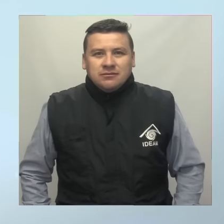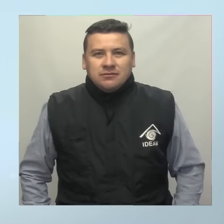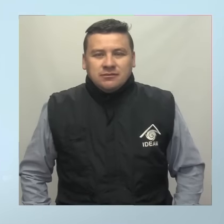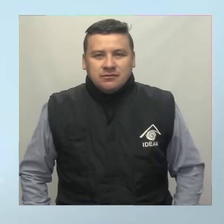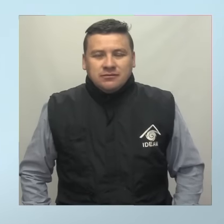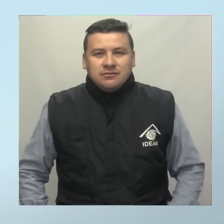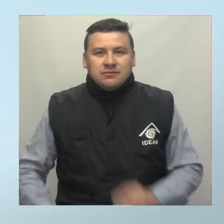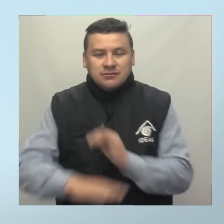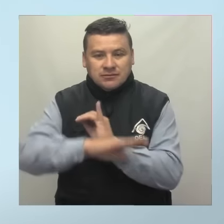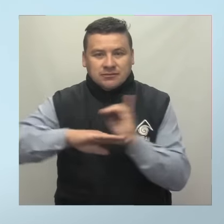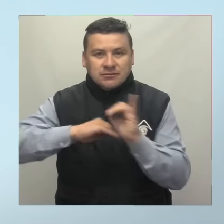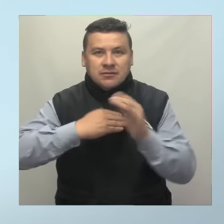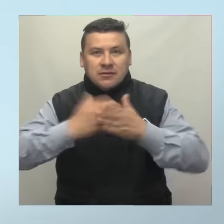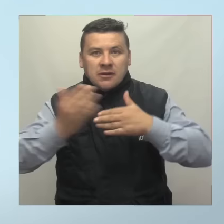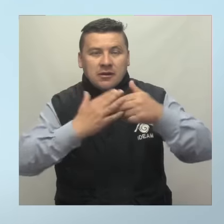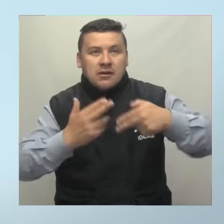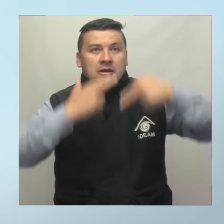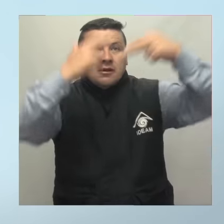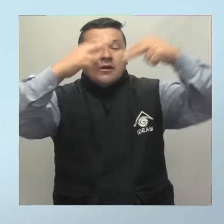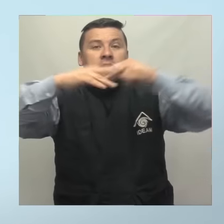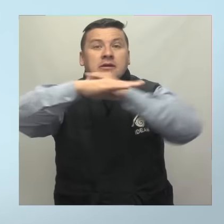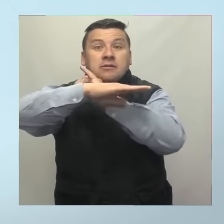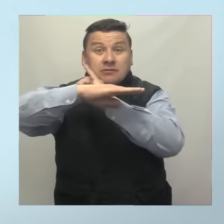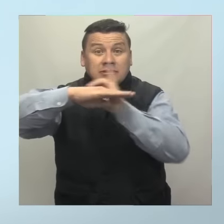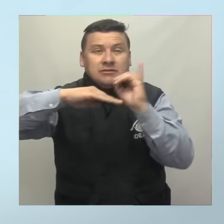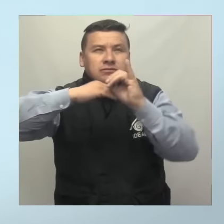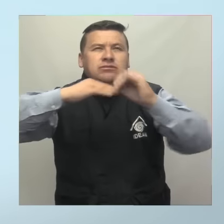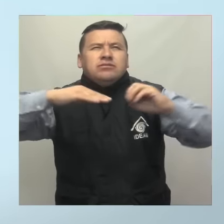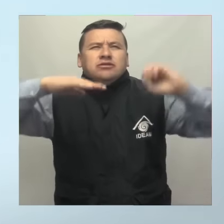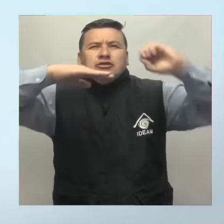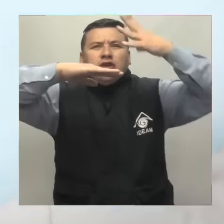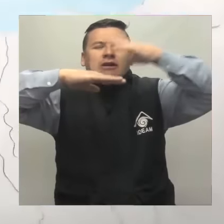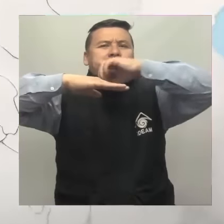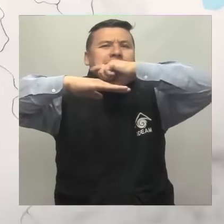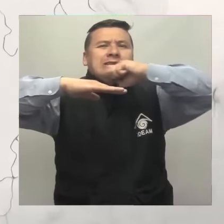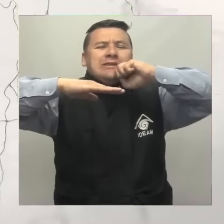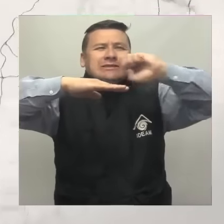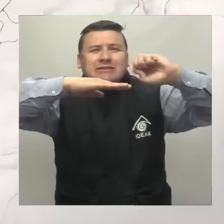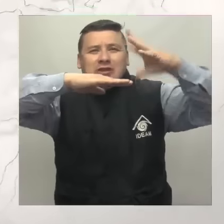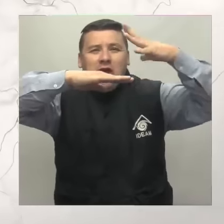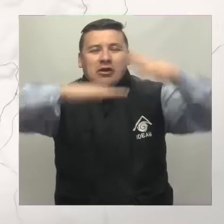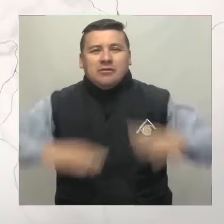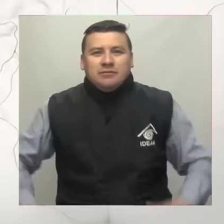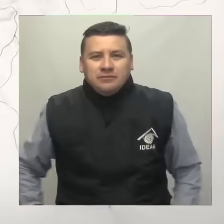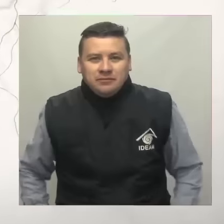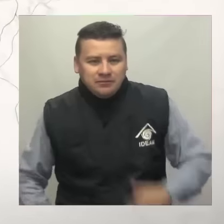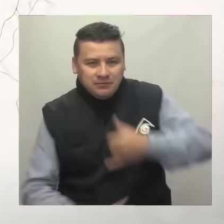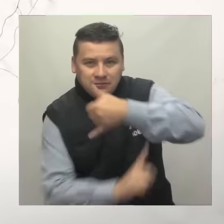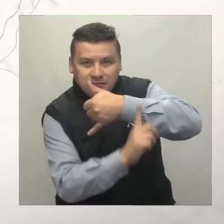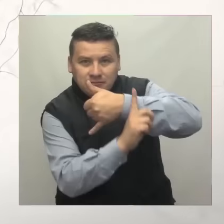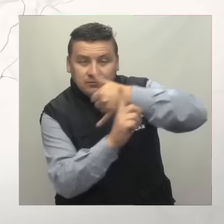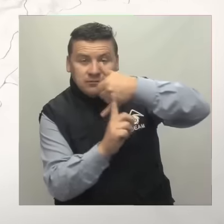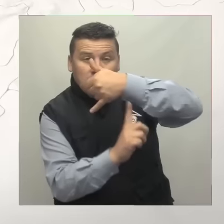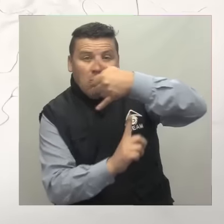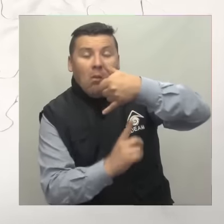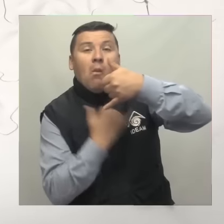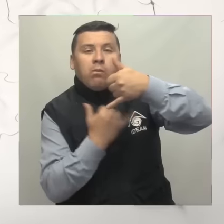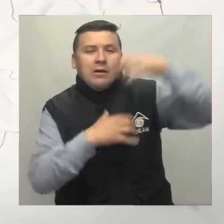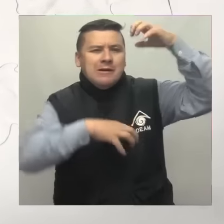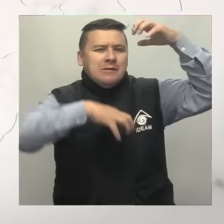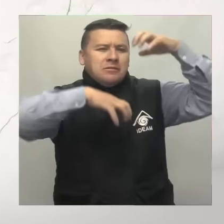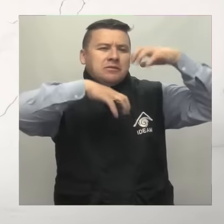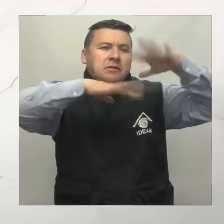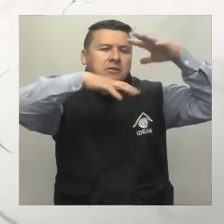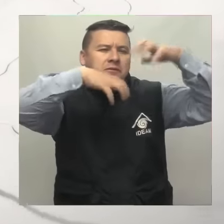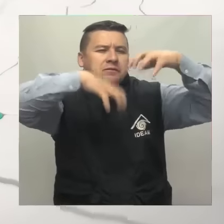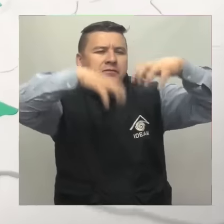Nuestras islas estarán despejadas con predominio de tiempo seco Música En el litoral del Pacífico tenemos lluvias ligeras